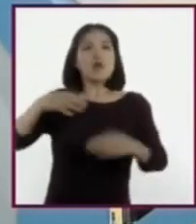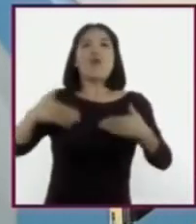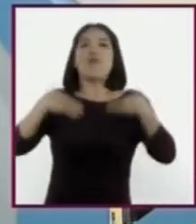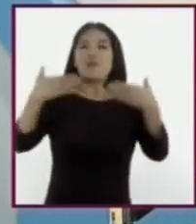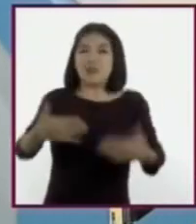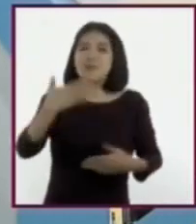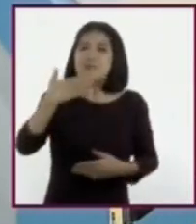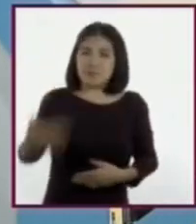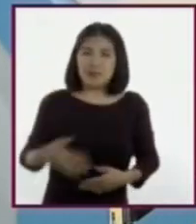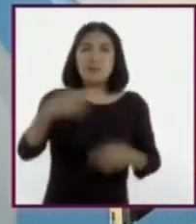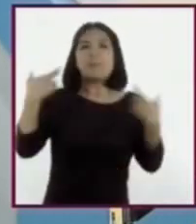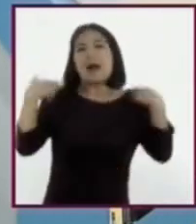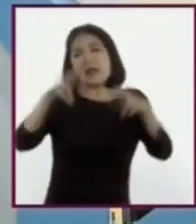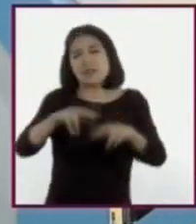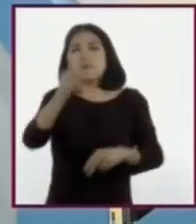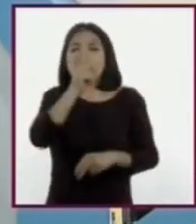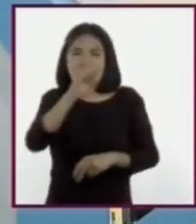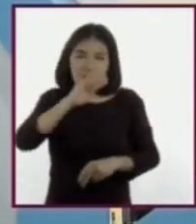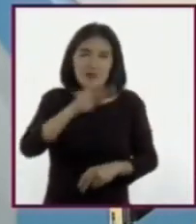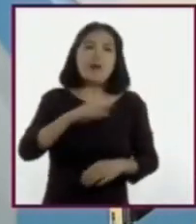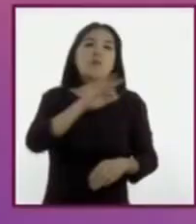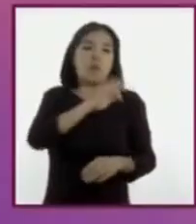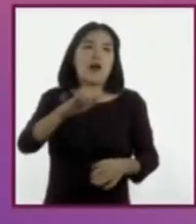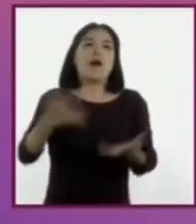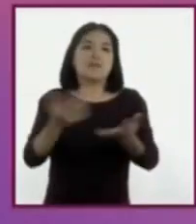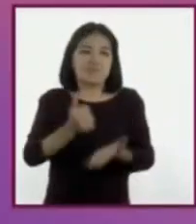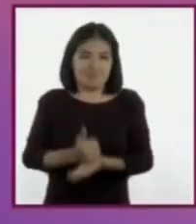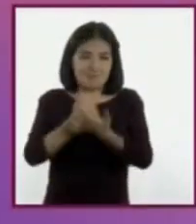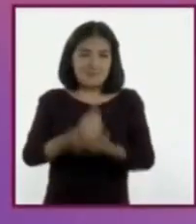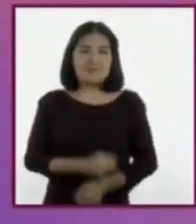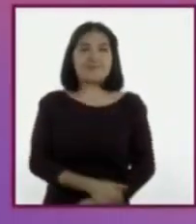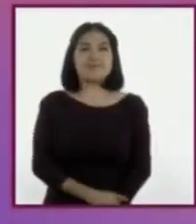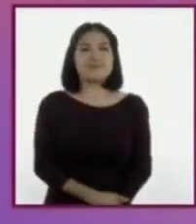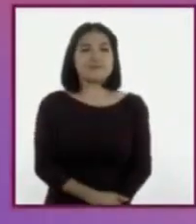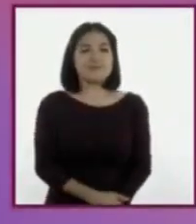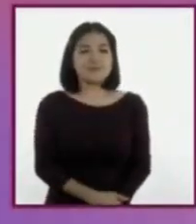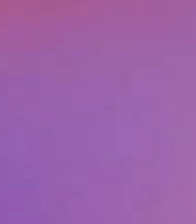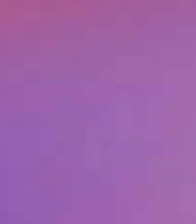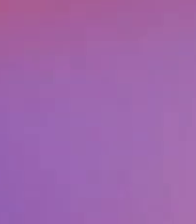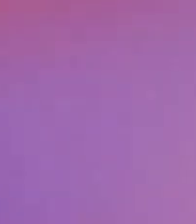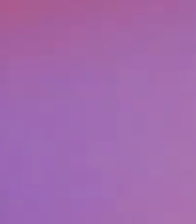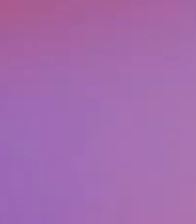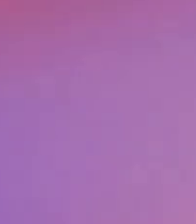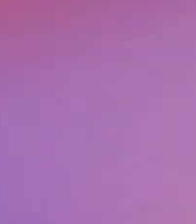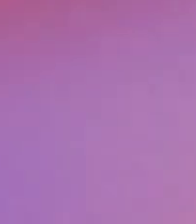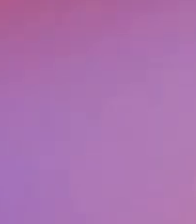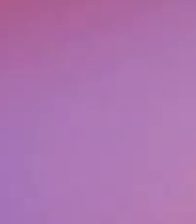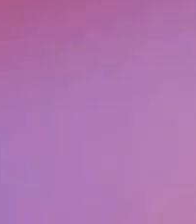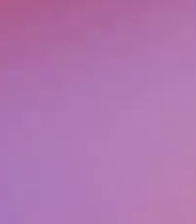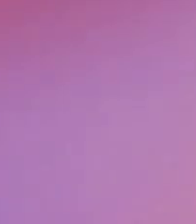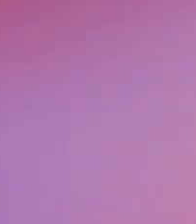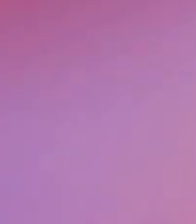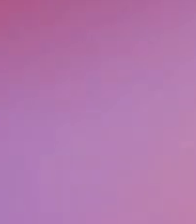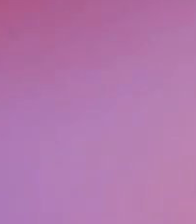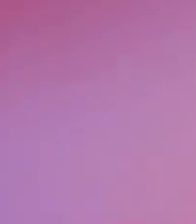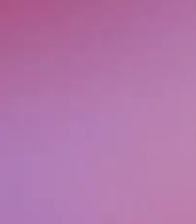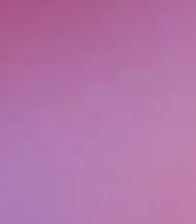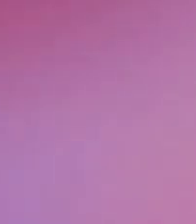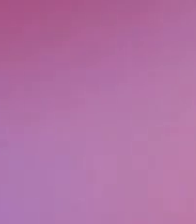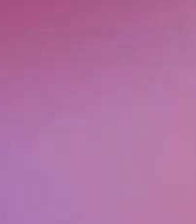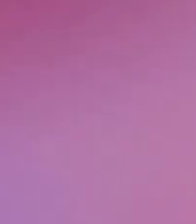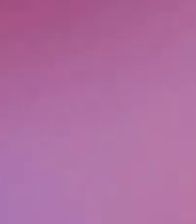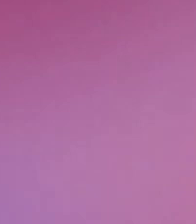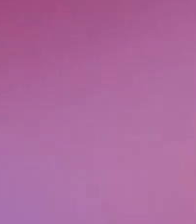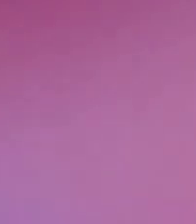maestros, están dispuestos a ayudar. Si tienes dudas o necesitas ayuda, llama al Centro de Apoyo Pedagógico a